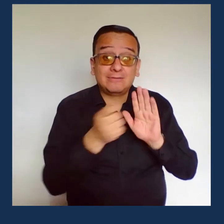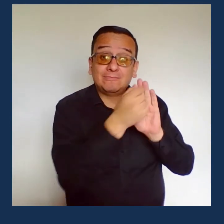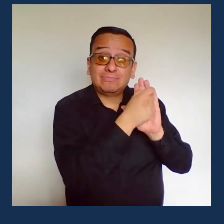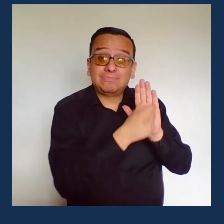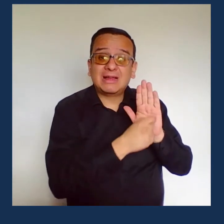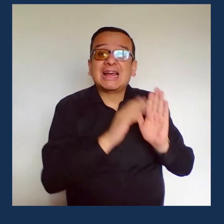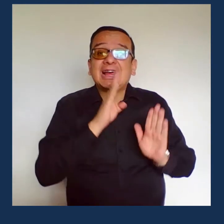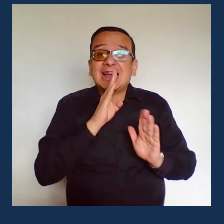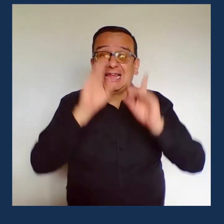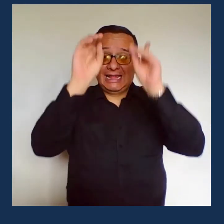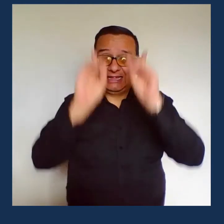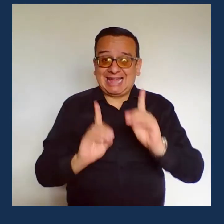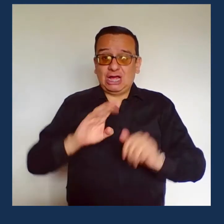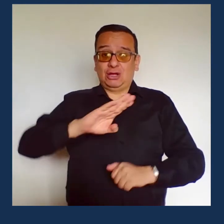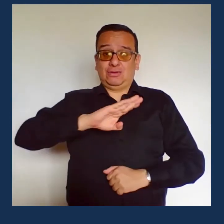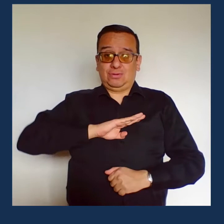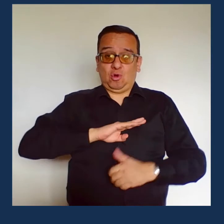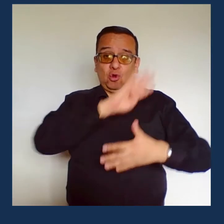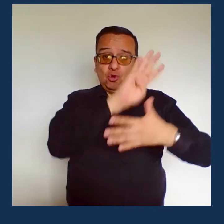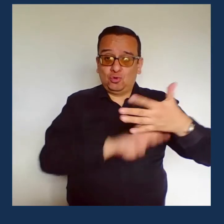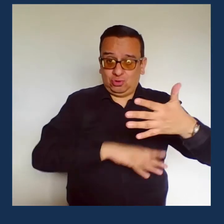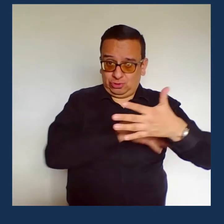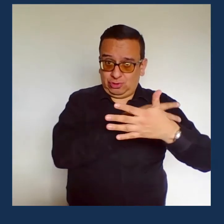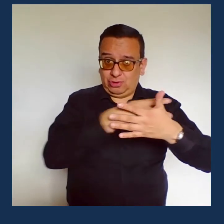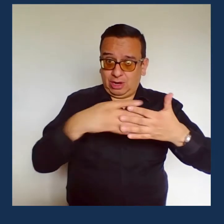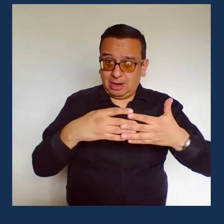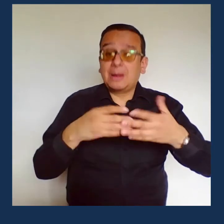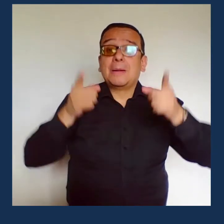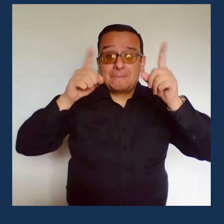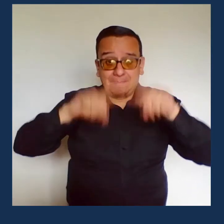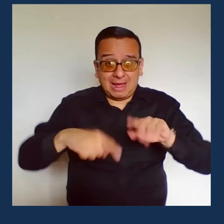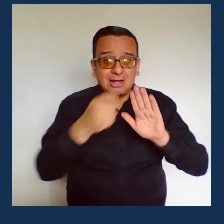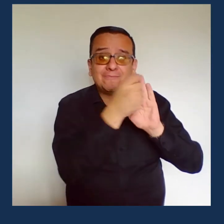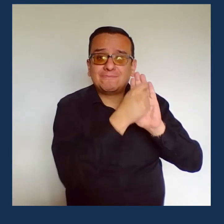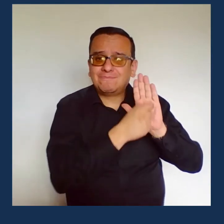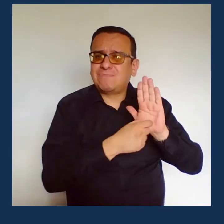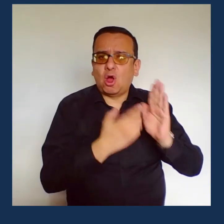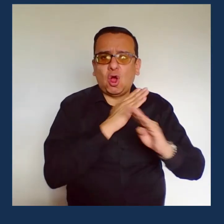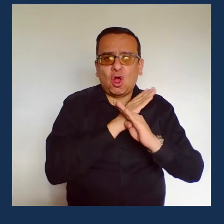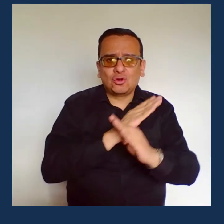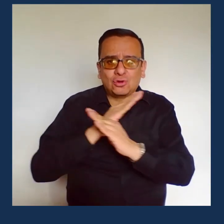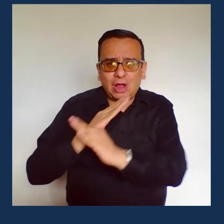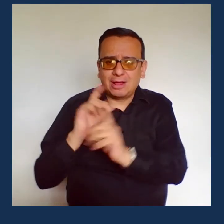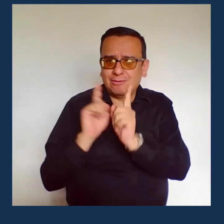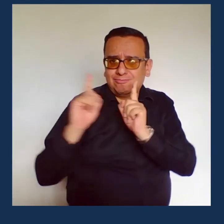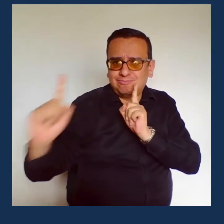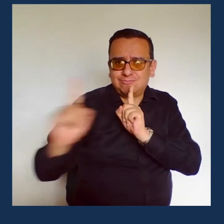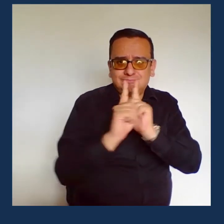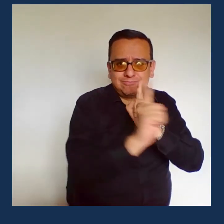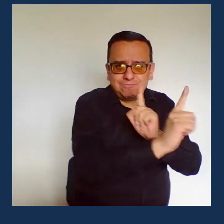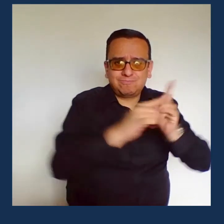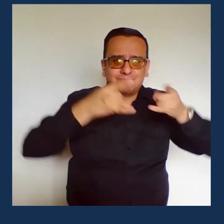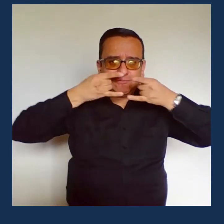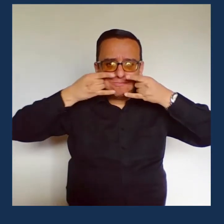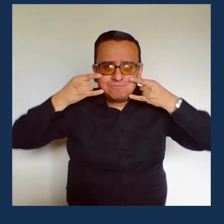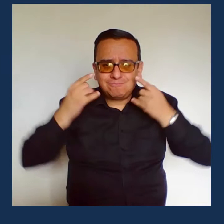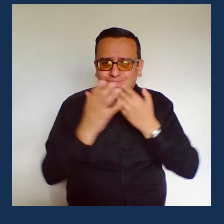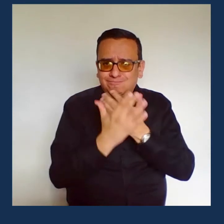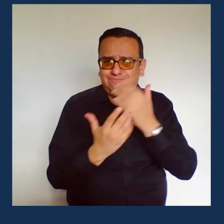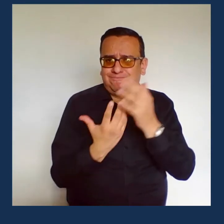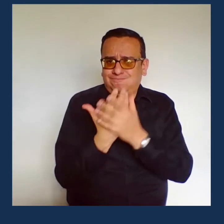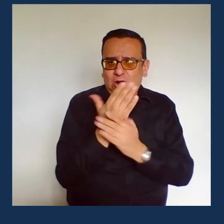Y de acuerdo con las medidas, instrucciones y horarios que fijen los alcaldes en sus respectivas jurisdicciones